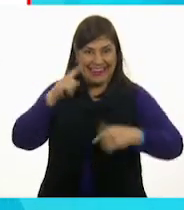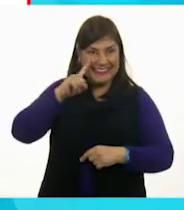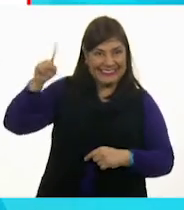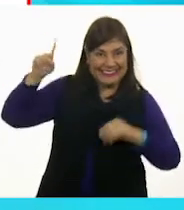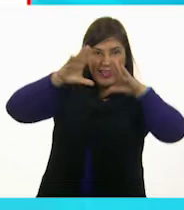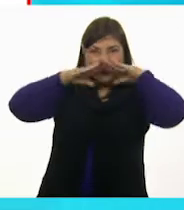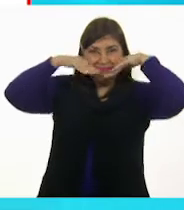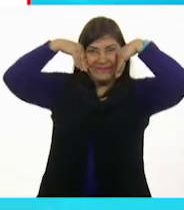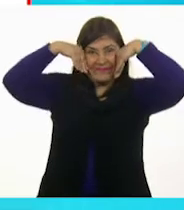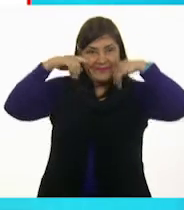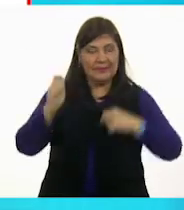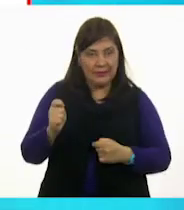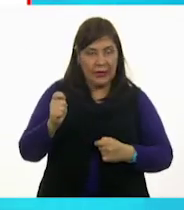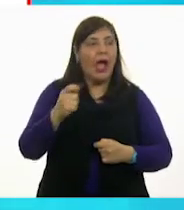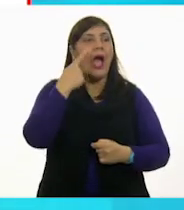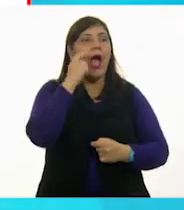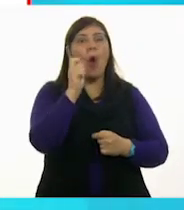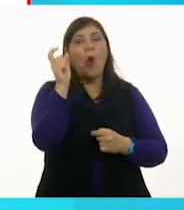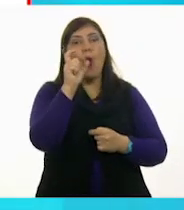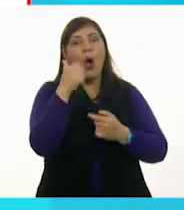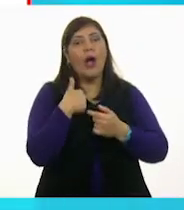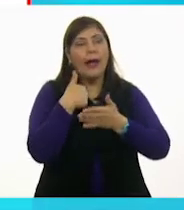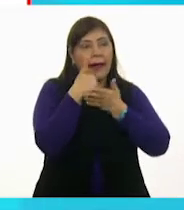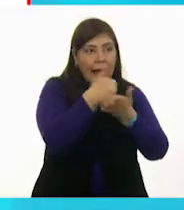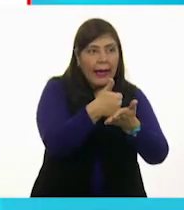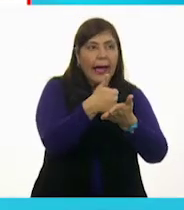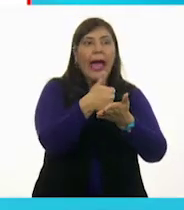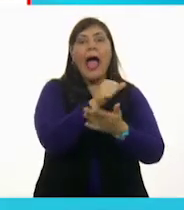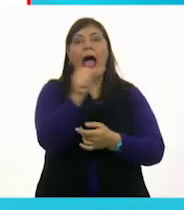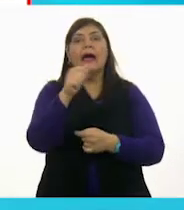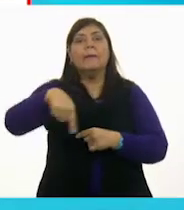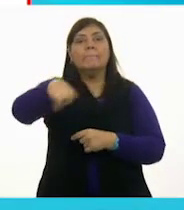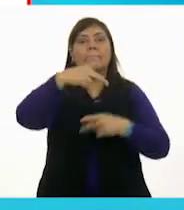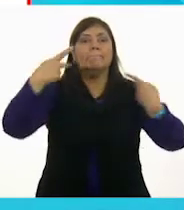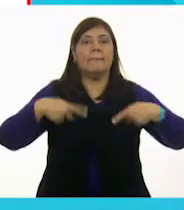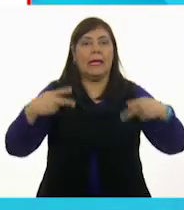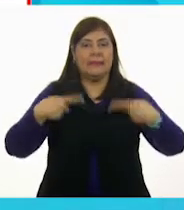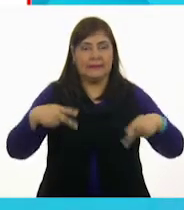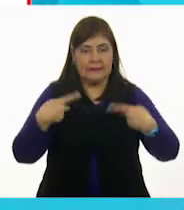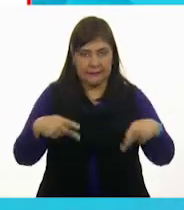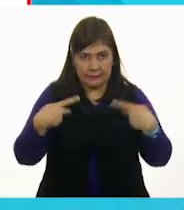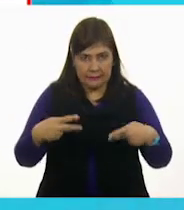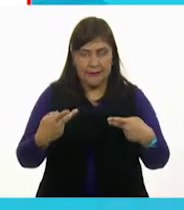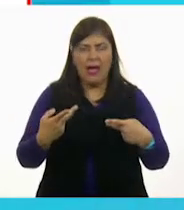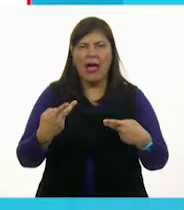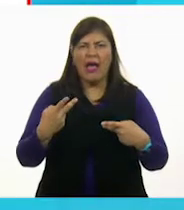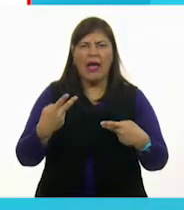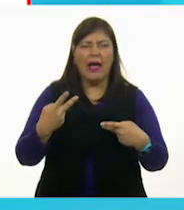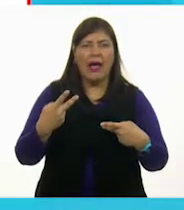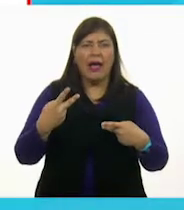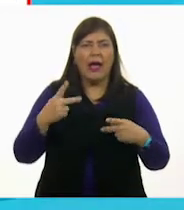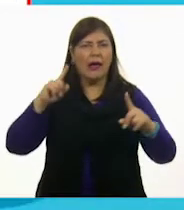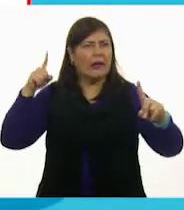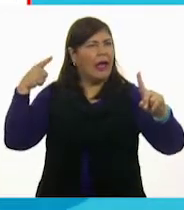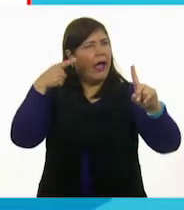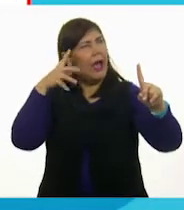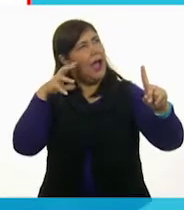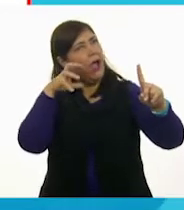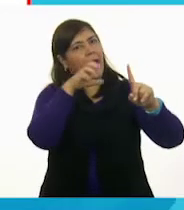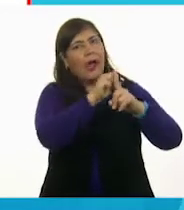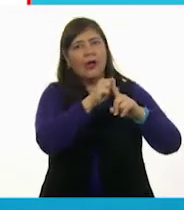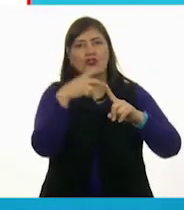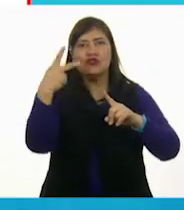Muy bien. Cuando ayudo a las personas. Bien. A lograr sus sueños.